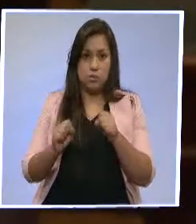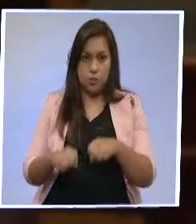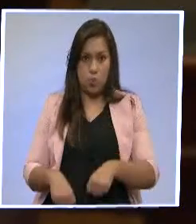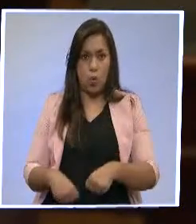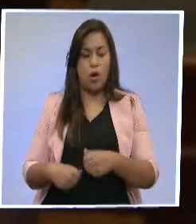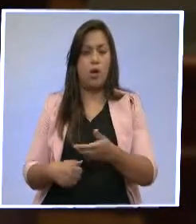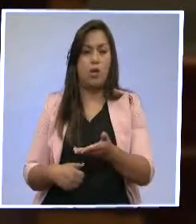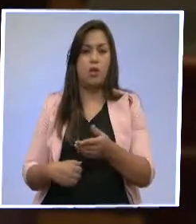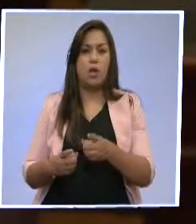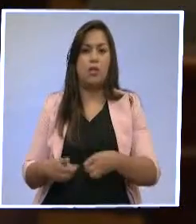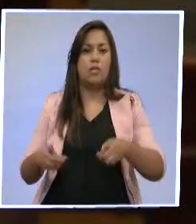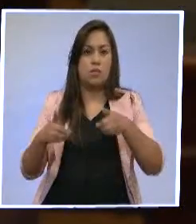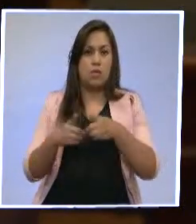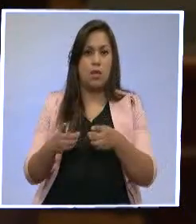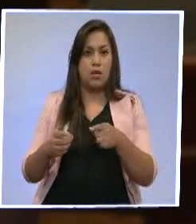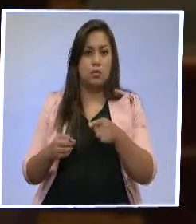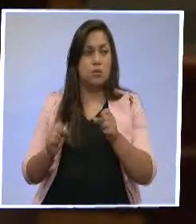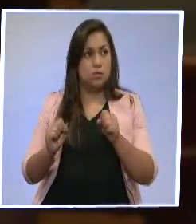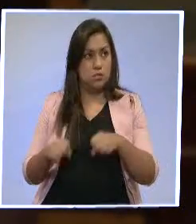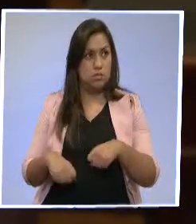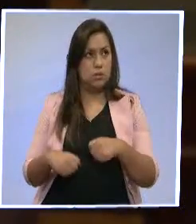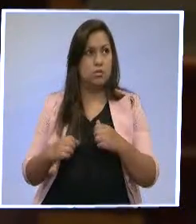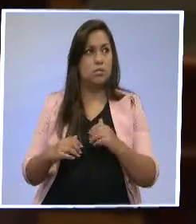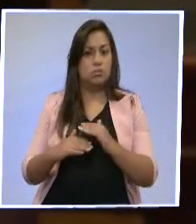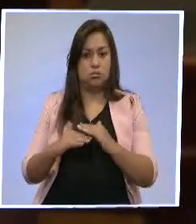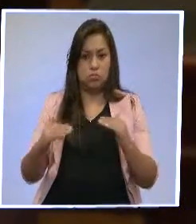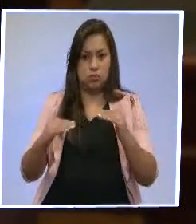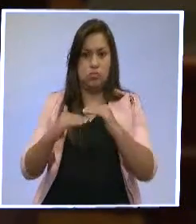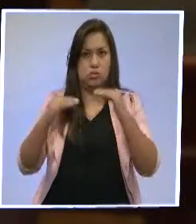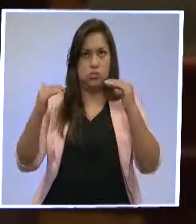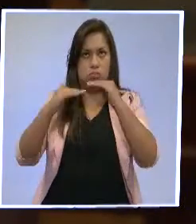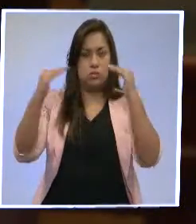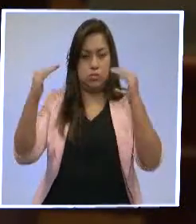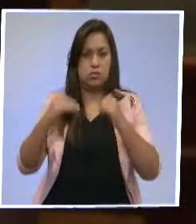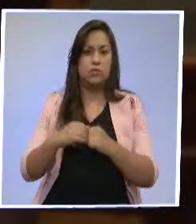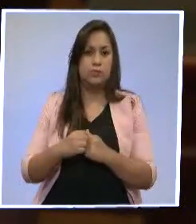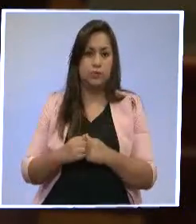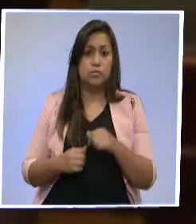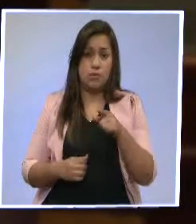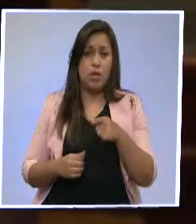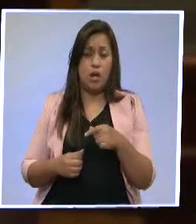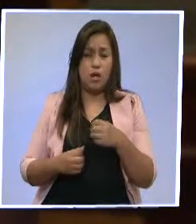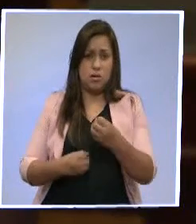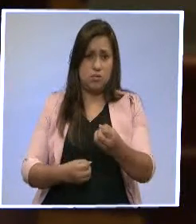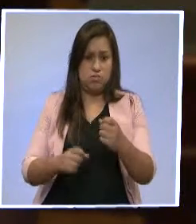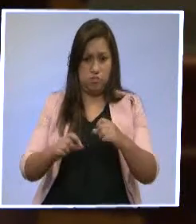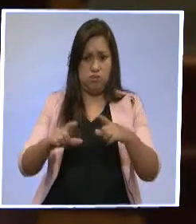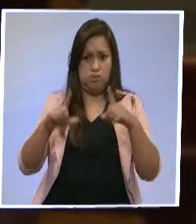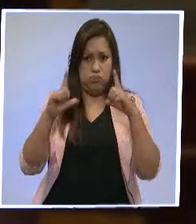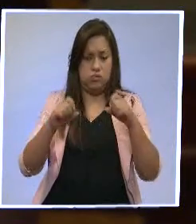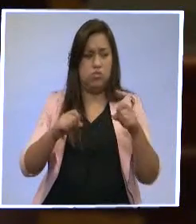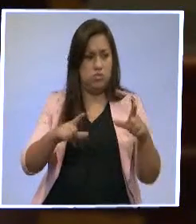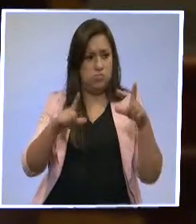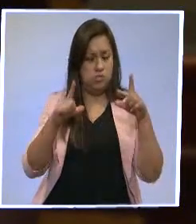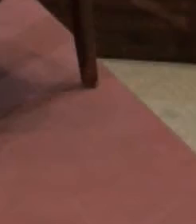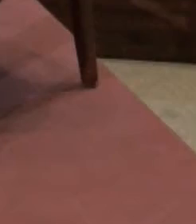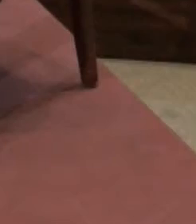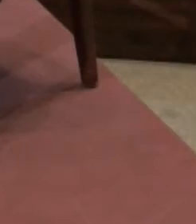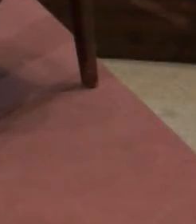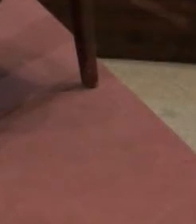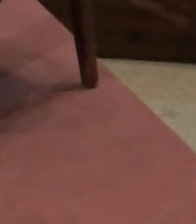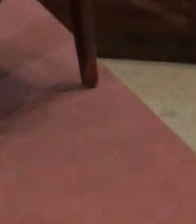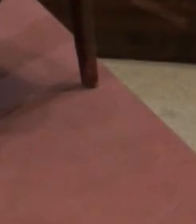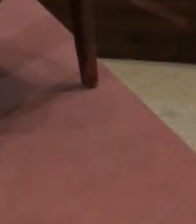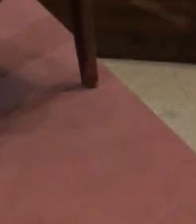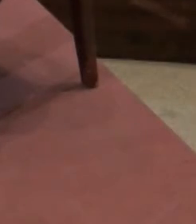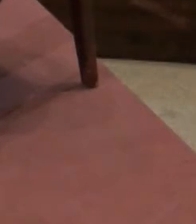ese dato. Que es si tiene superior, tiene maestría o lo que sea. Pero ahí va a aparecer. Pero en contrapartida, en cambio, me parece interesante el